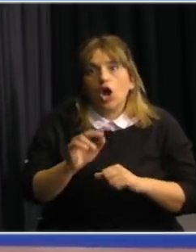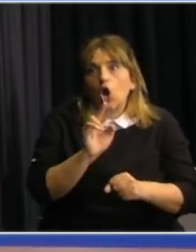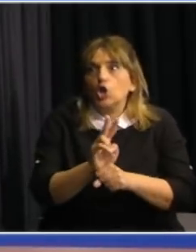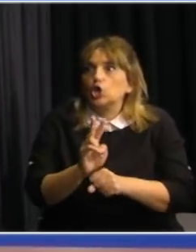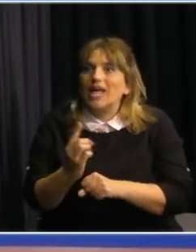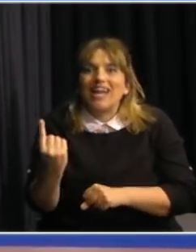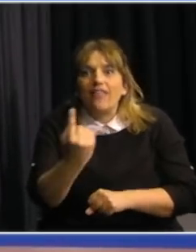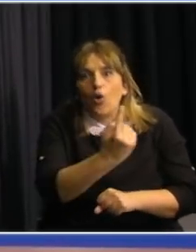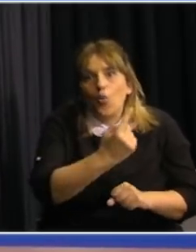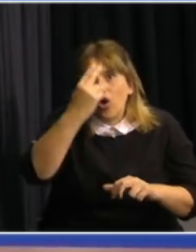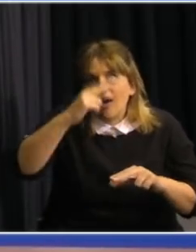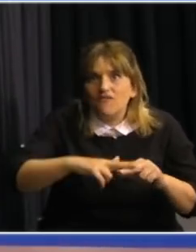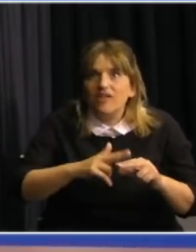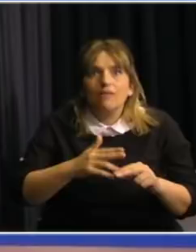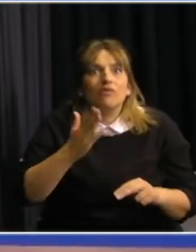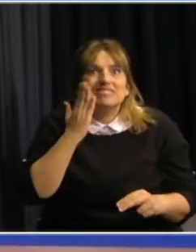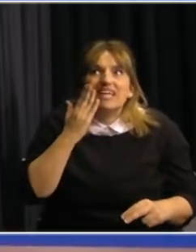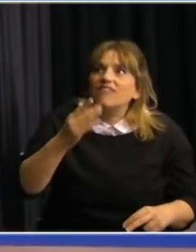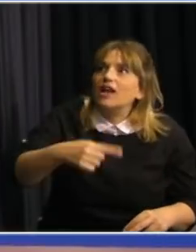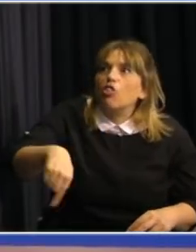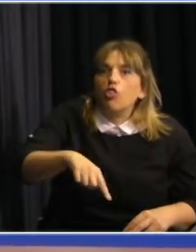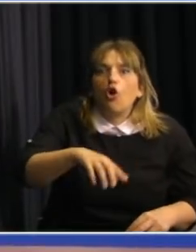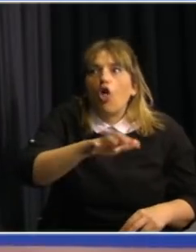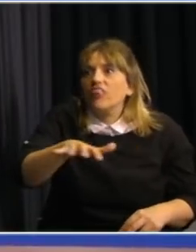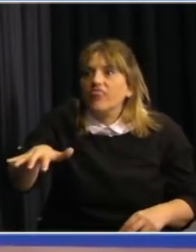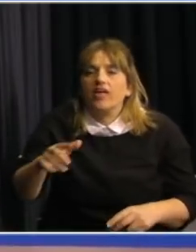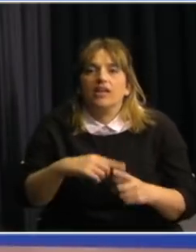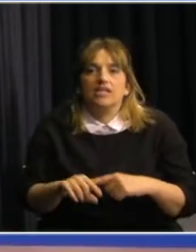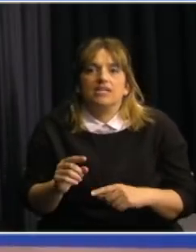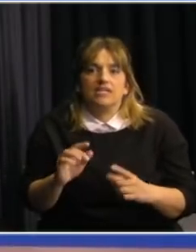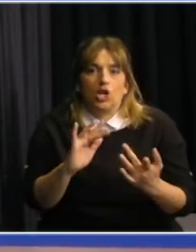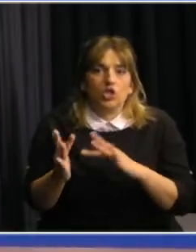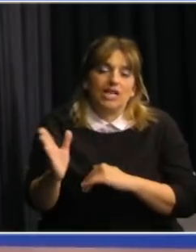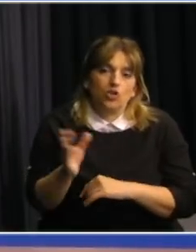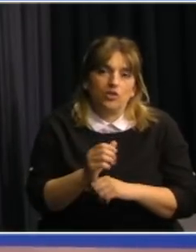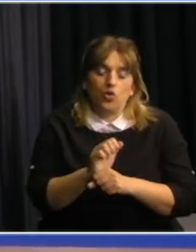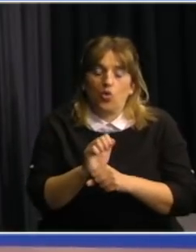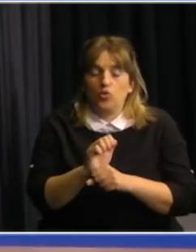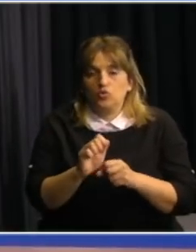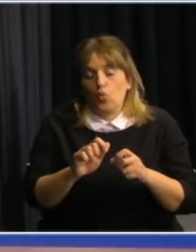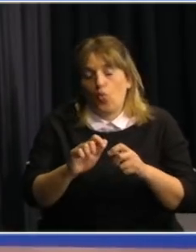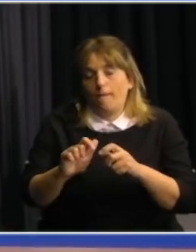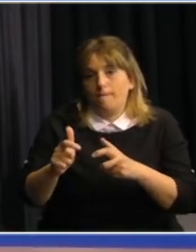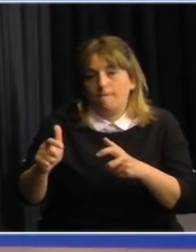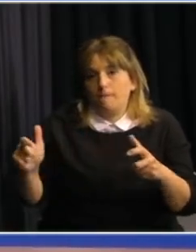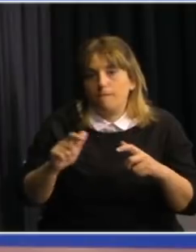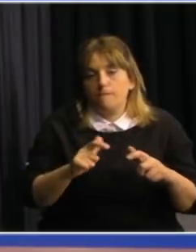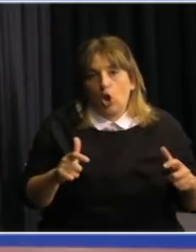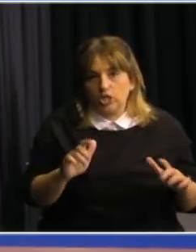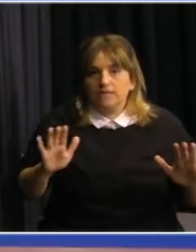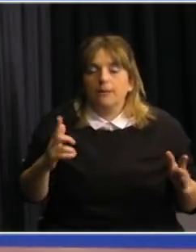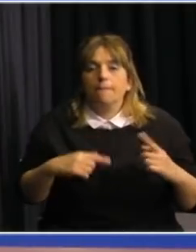y cubrir casi todos, encontrar casi todos los brotes, o si en cambio estoy desbordado de capacidad.